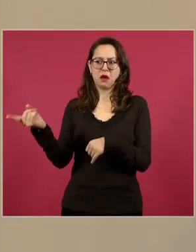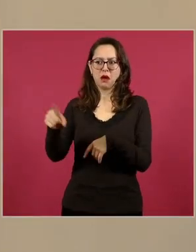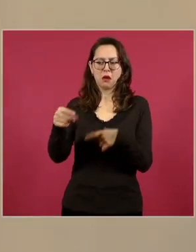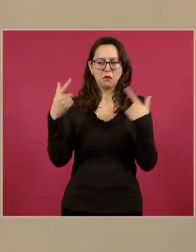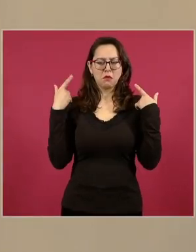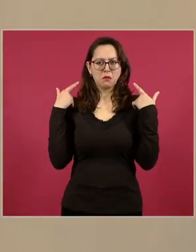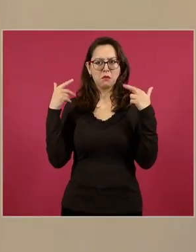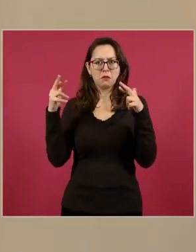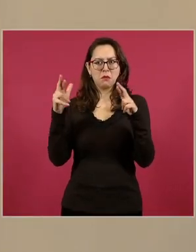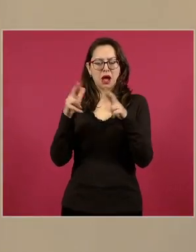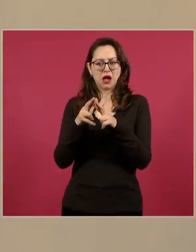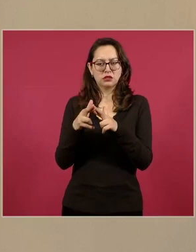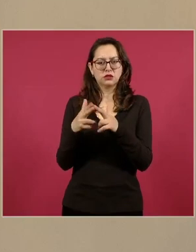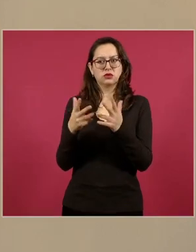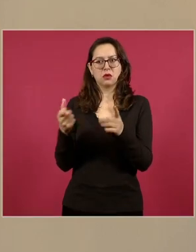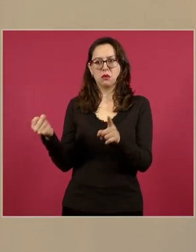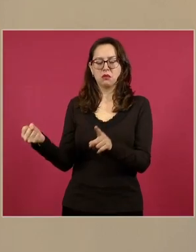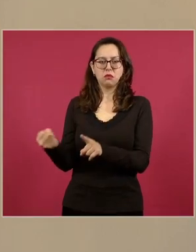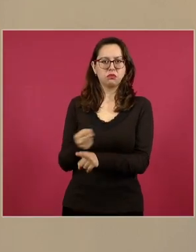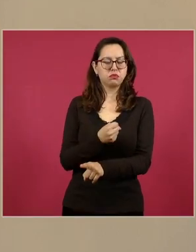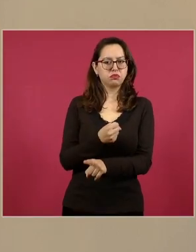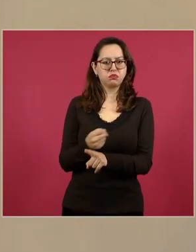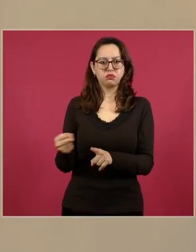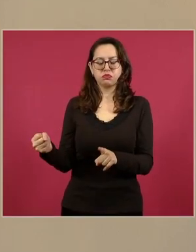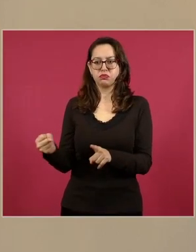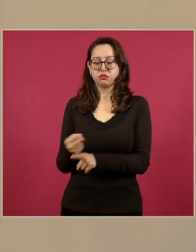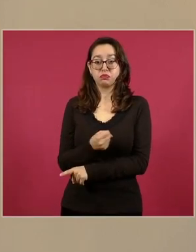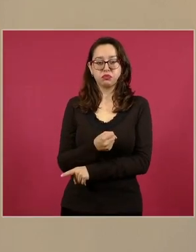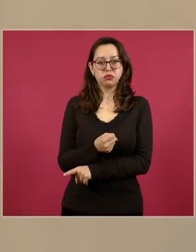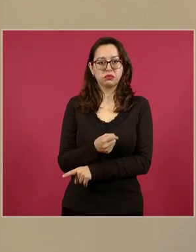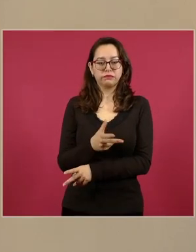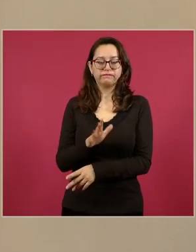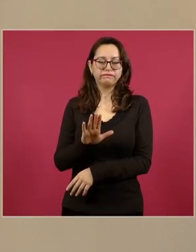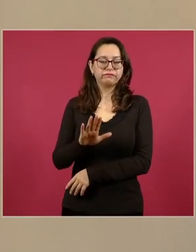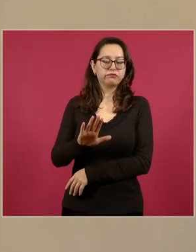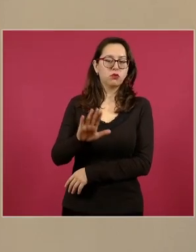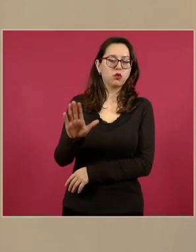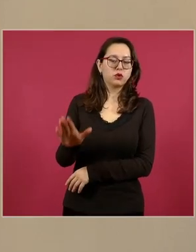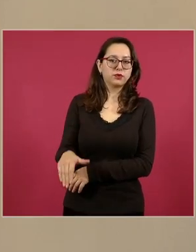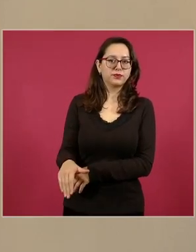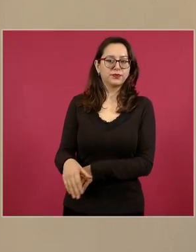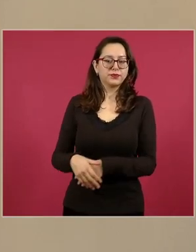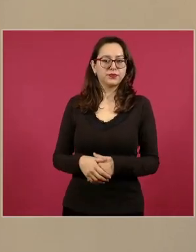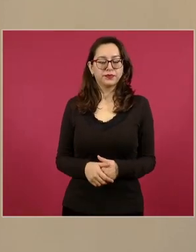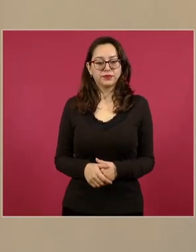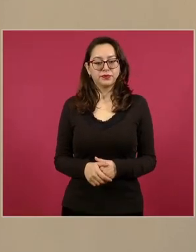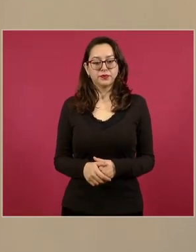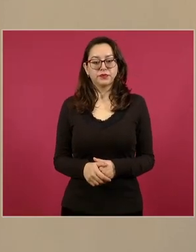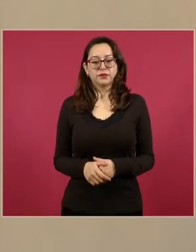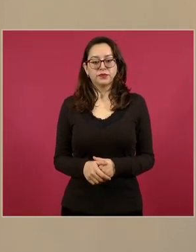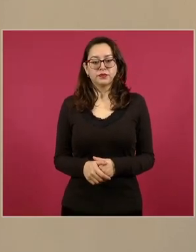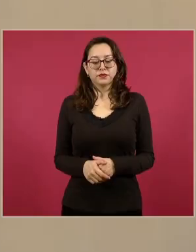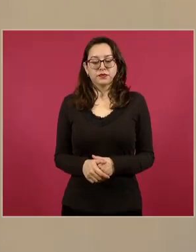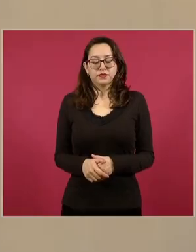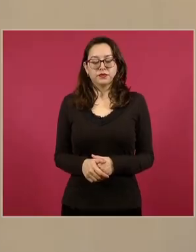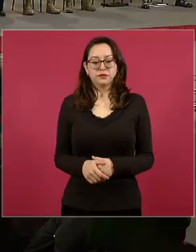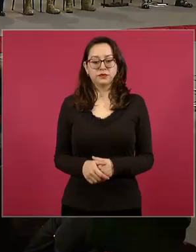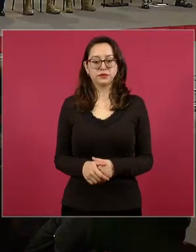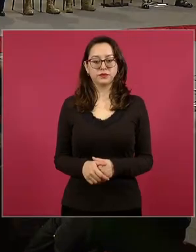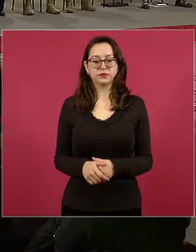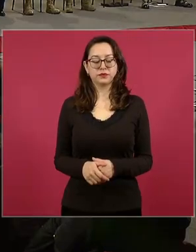tenis, quien murió el 4 de noviembre a consecuencia de los golpes recibidos. En apoyo de la Fiscalía de